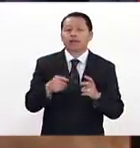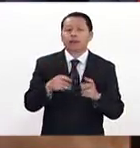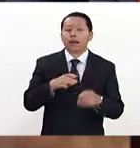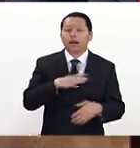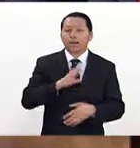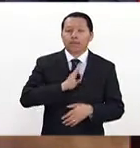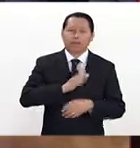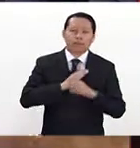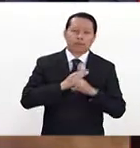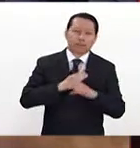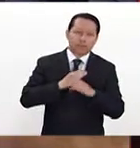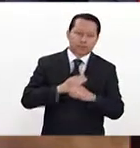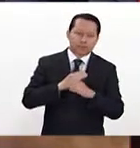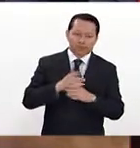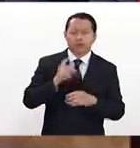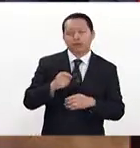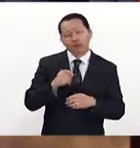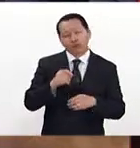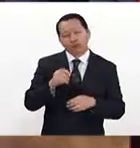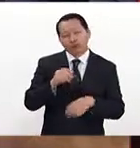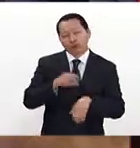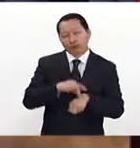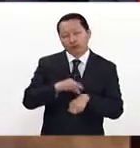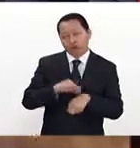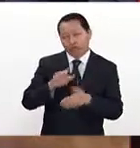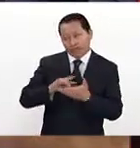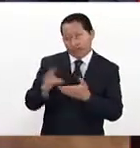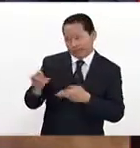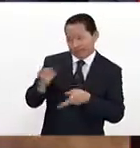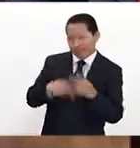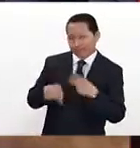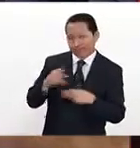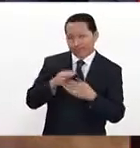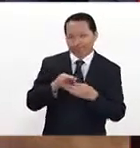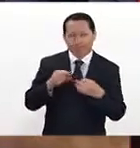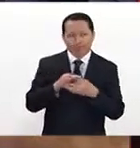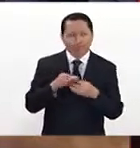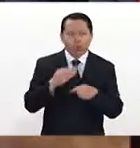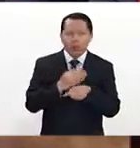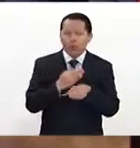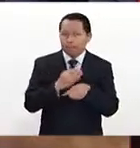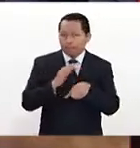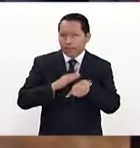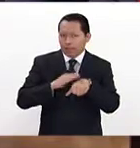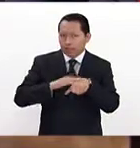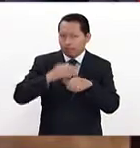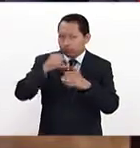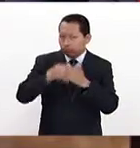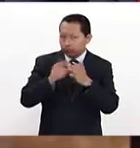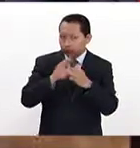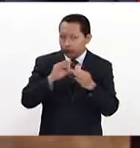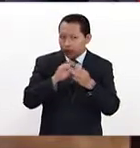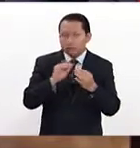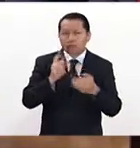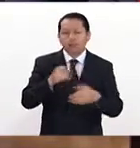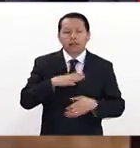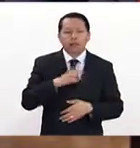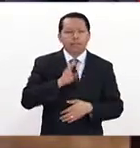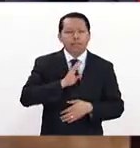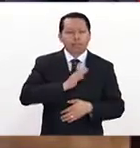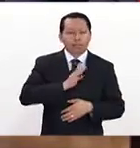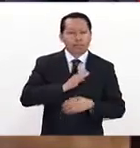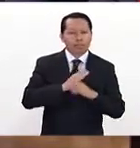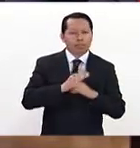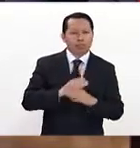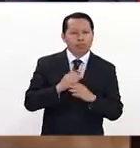bacteriana. Doctora, muchísimas gracias por estar aquí y bueno, ya iremos desmenuzando el tema, pero esta resistencia bacteriana, lo que